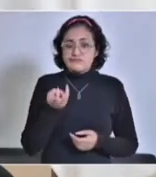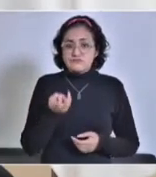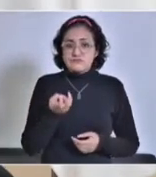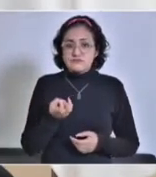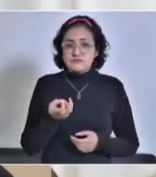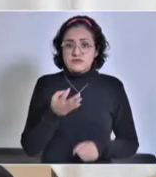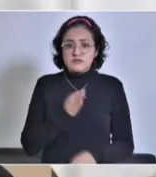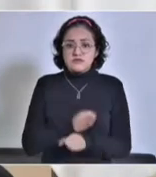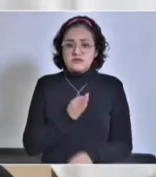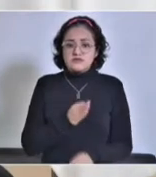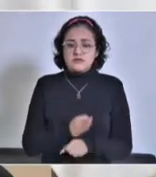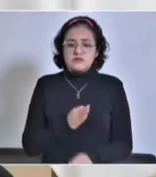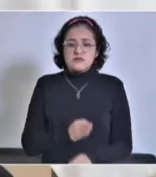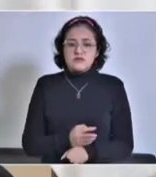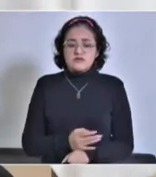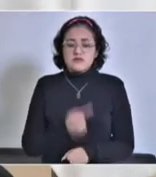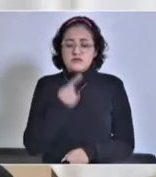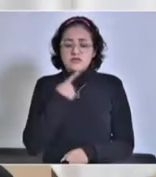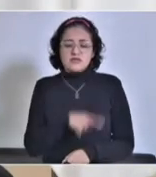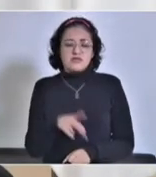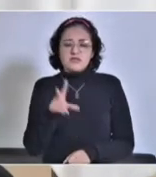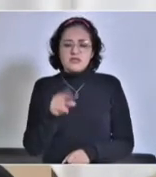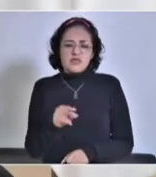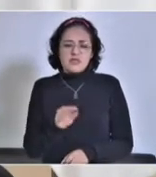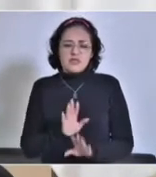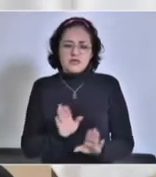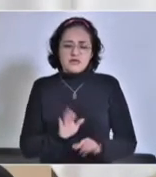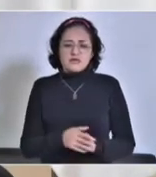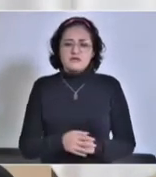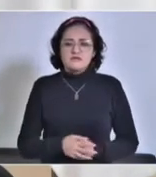acusación, de ese hecho.